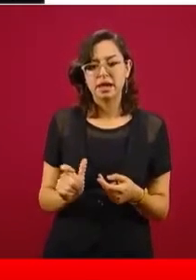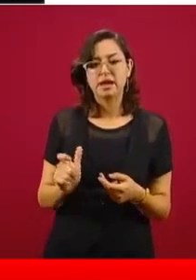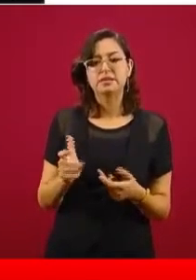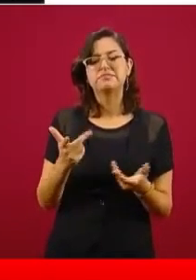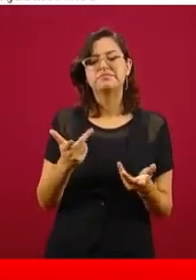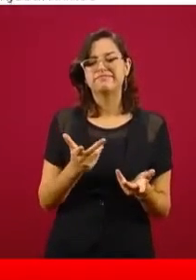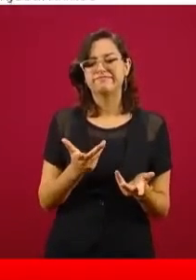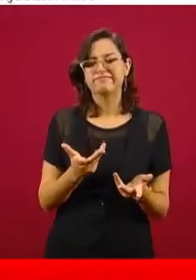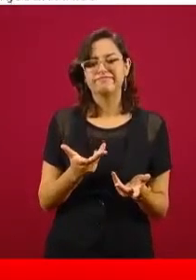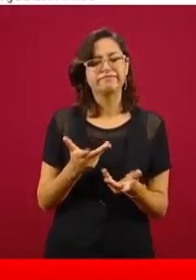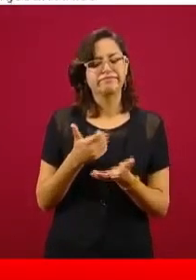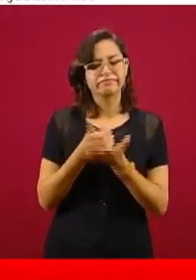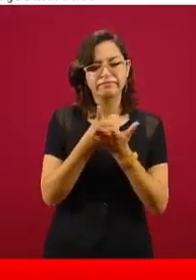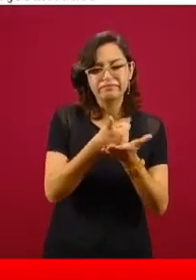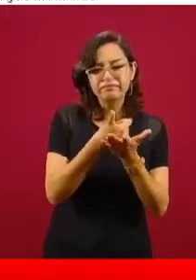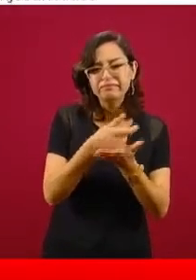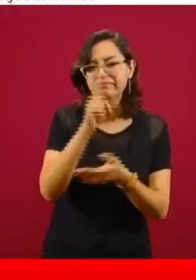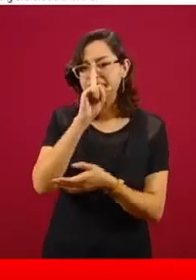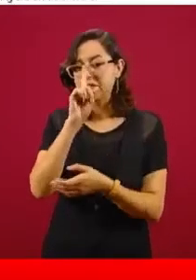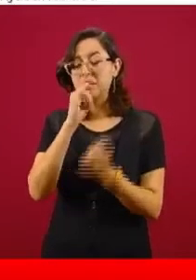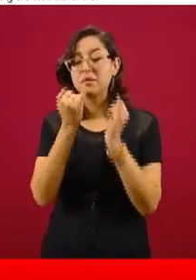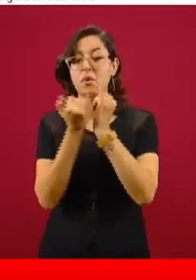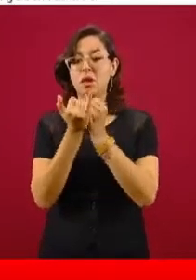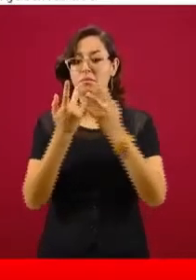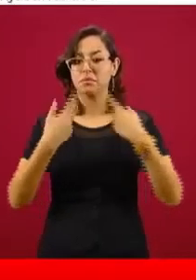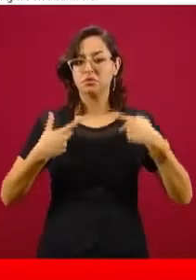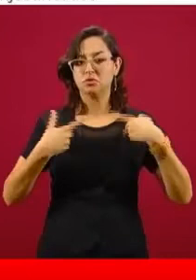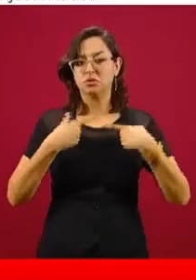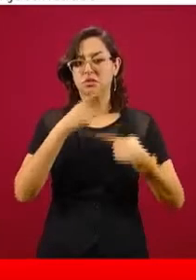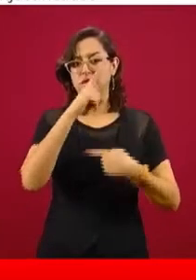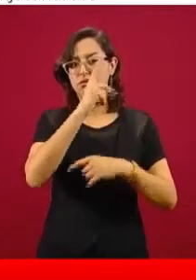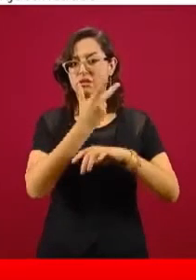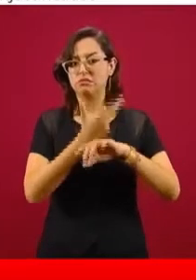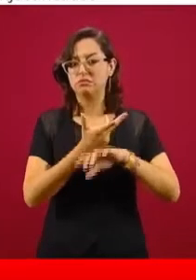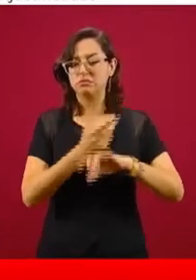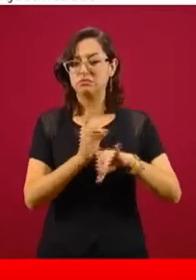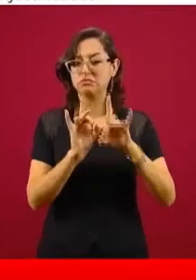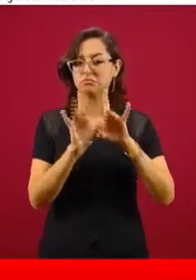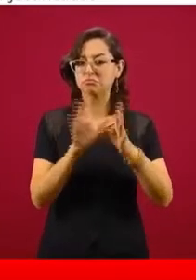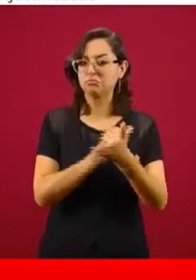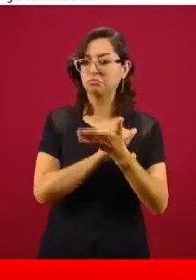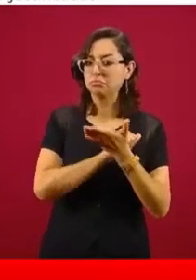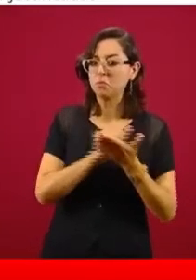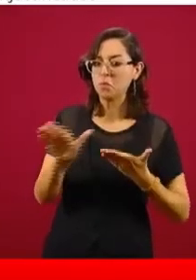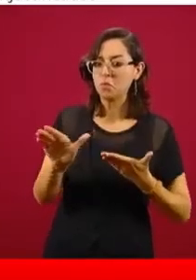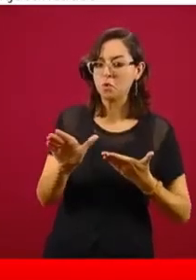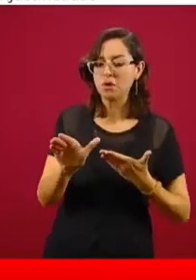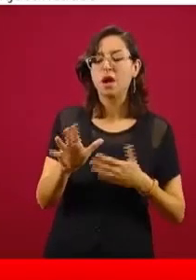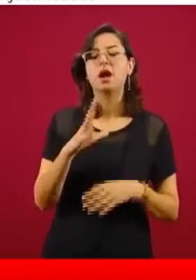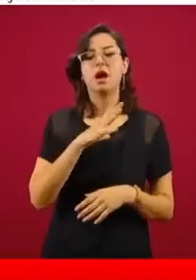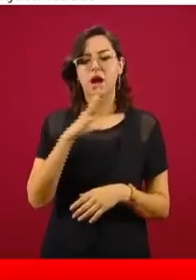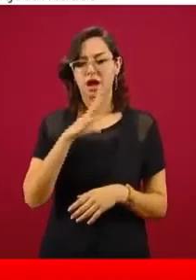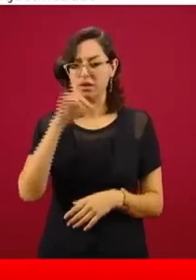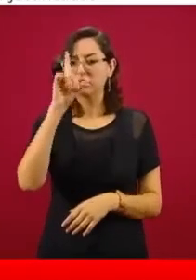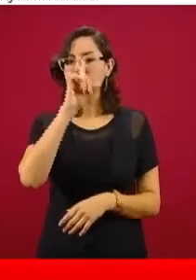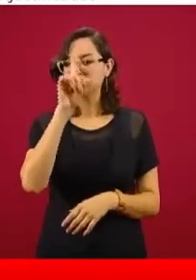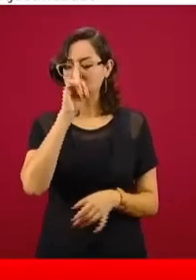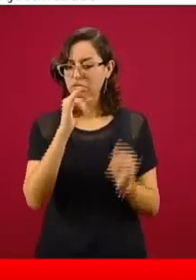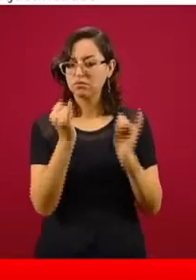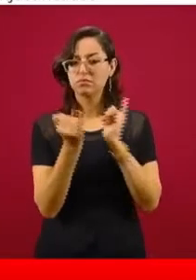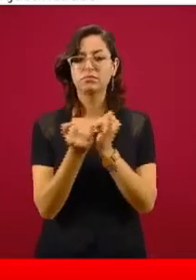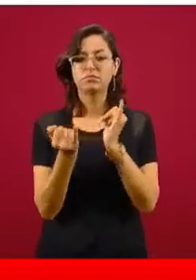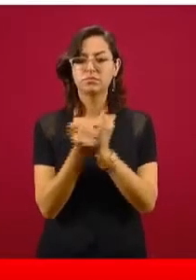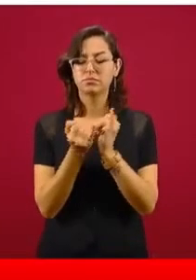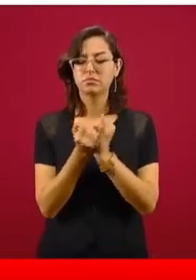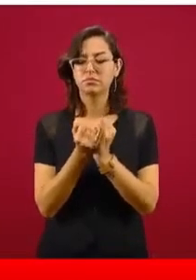Hay asistencia laboral por despidos injustificados, que también ha sido otra experiencia muy difícil, la situación laboral. Y